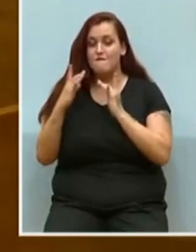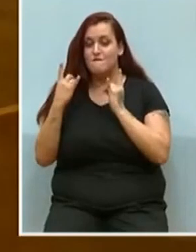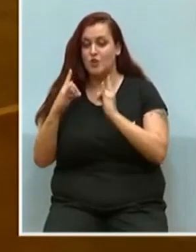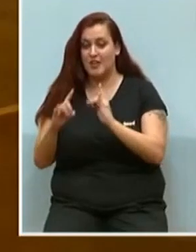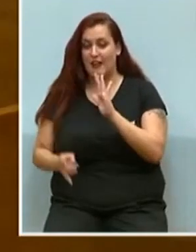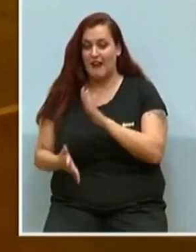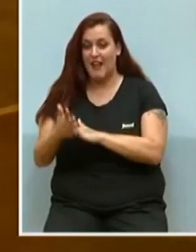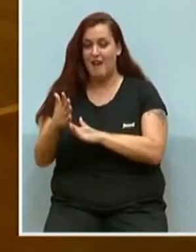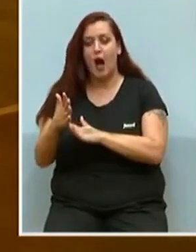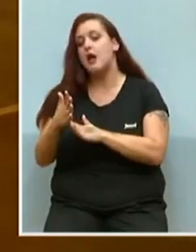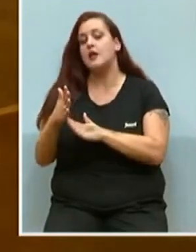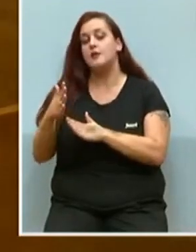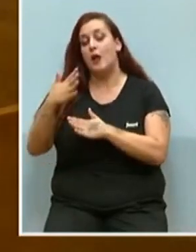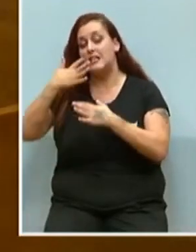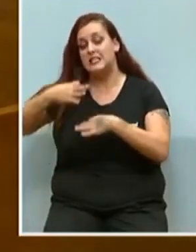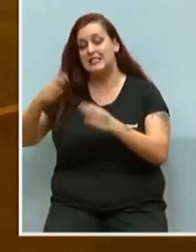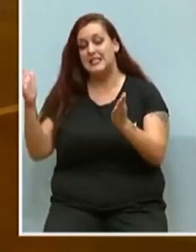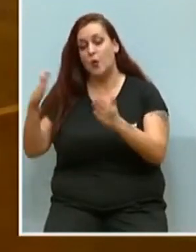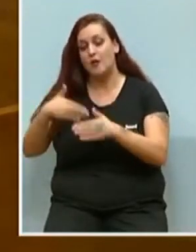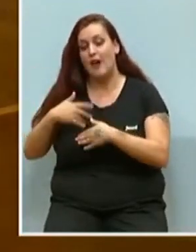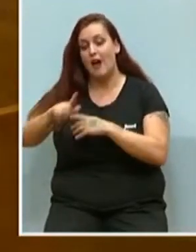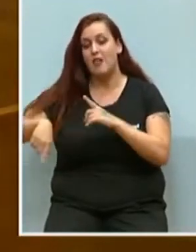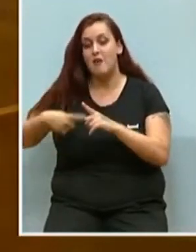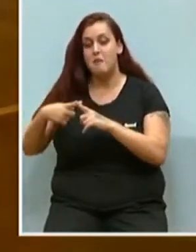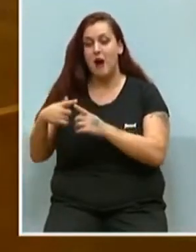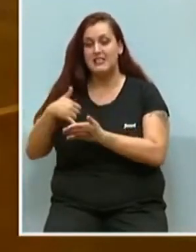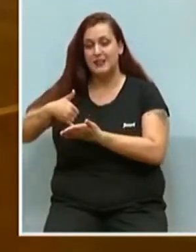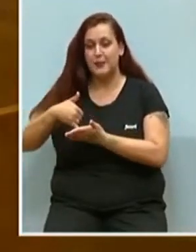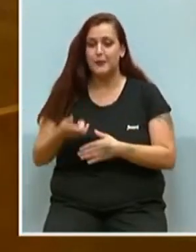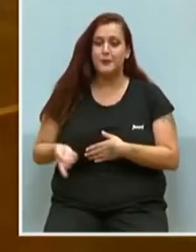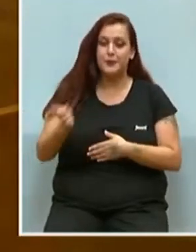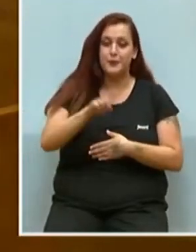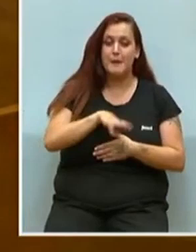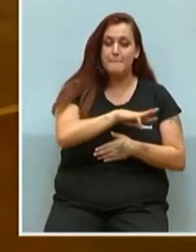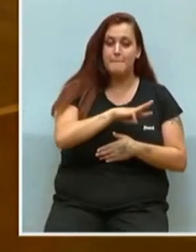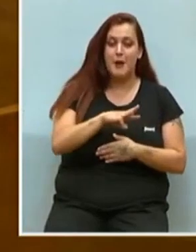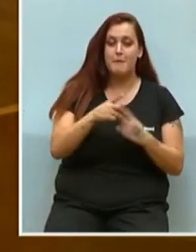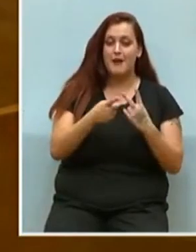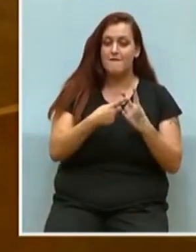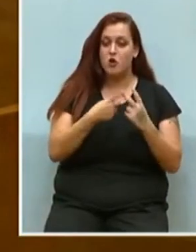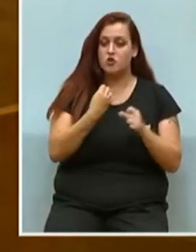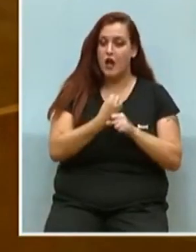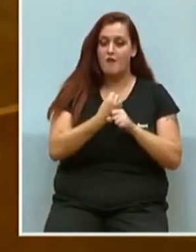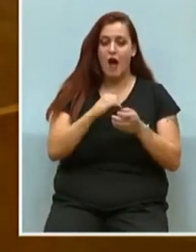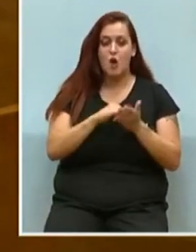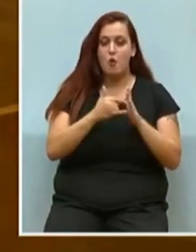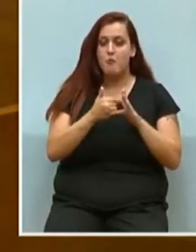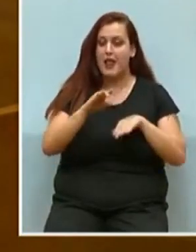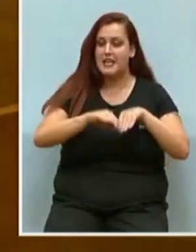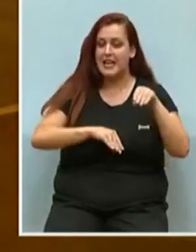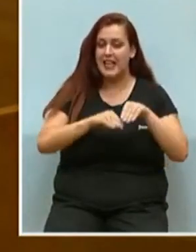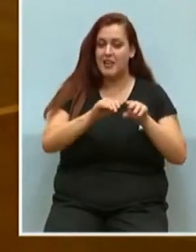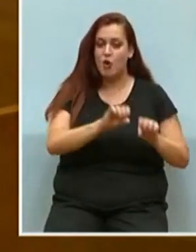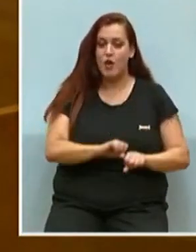inseguridad y desigualdad y, por otro, tenemos al vigente Gobierno valenciano, de Partido Popular y Vox, que trabaja en un plan estratégico de